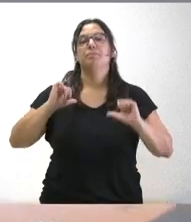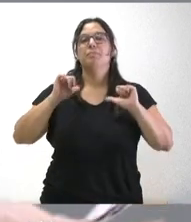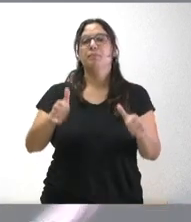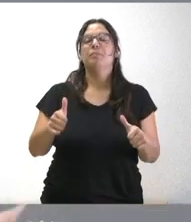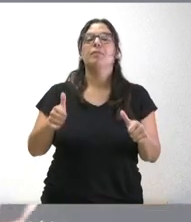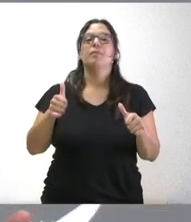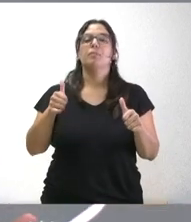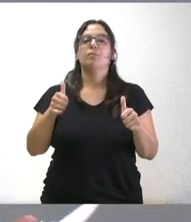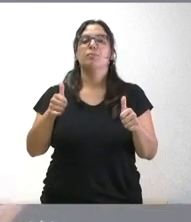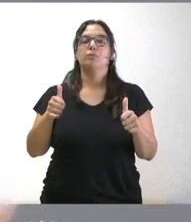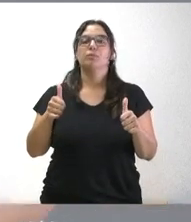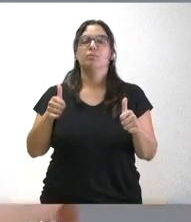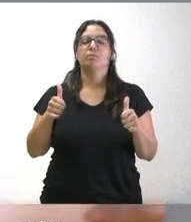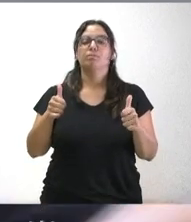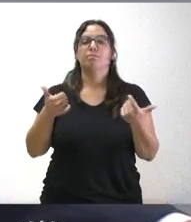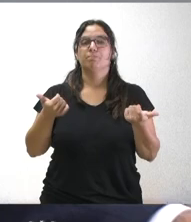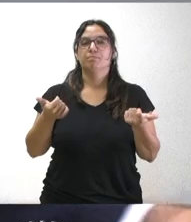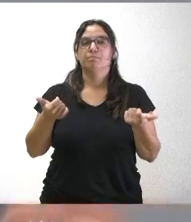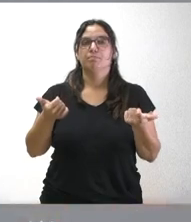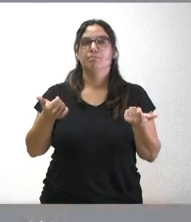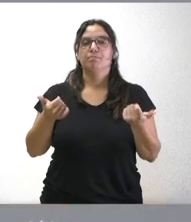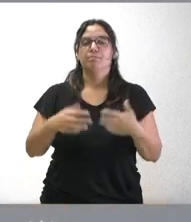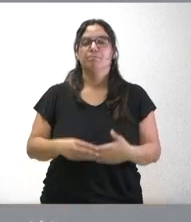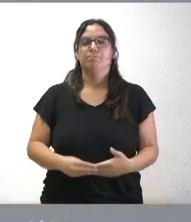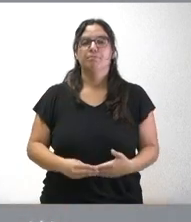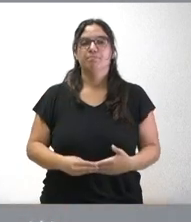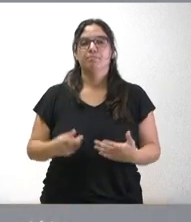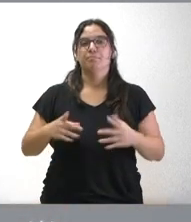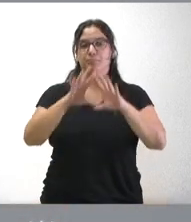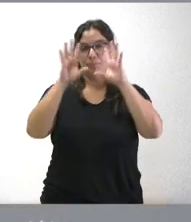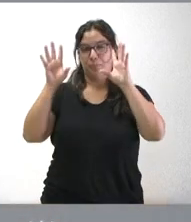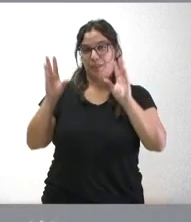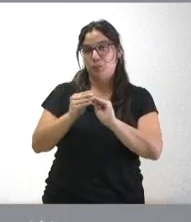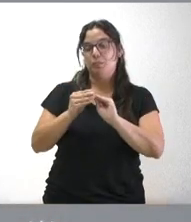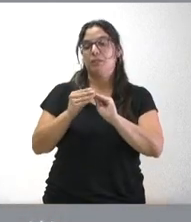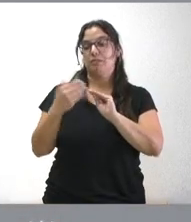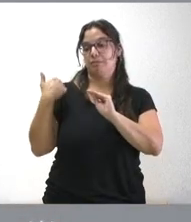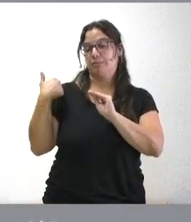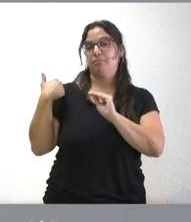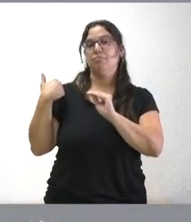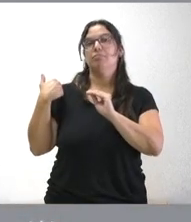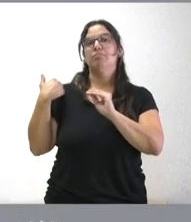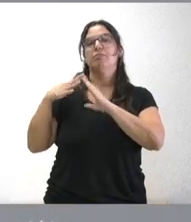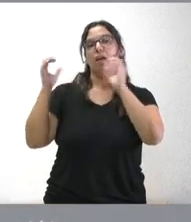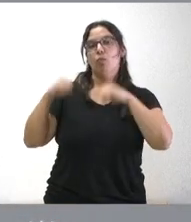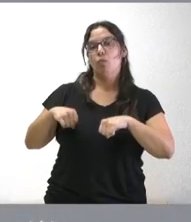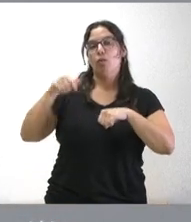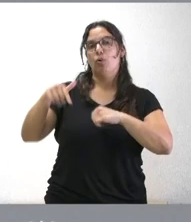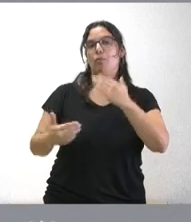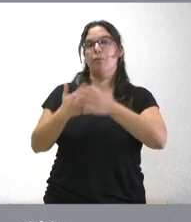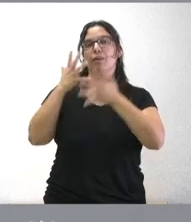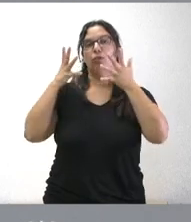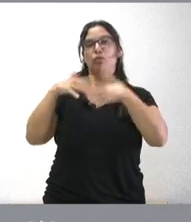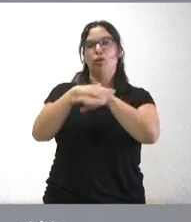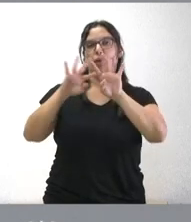el resumen del contenido de lo que han sido los acuerdos hoy, esta mañana, del Consejo